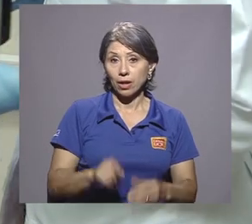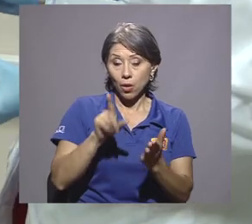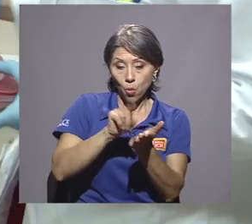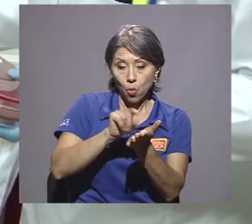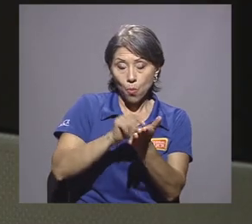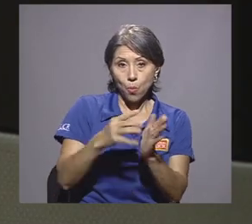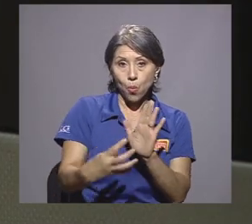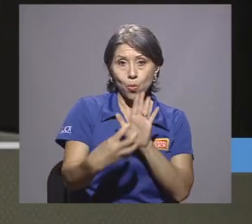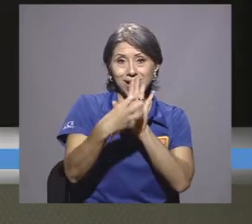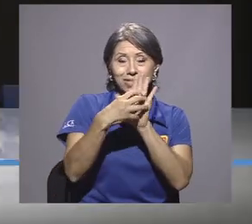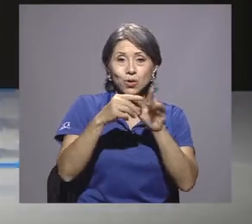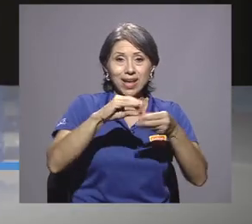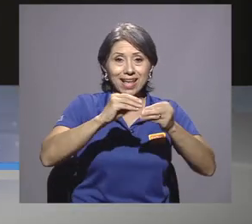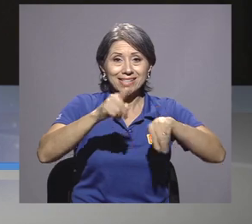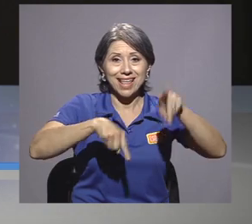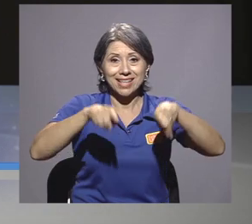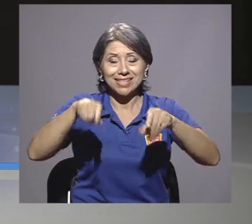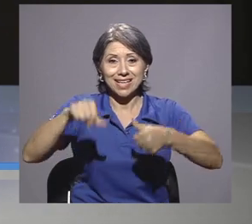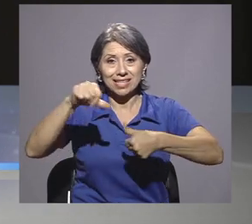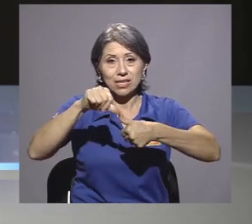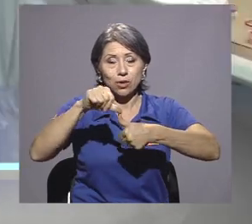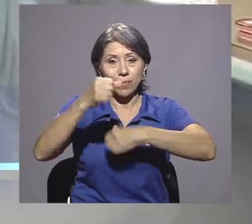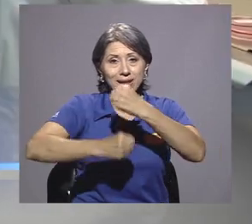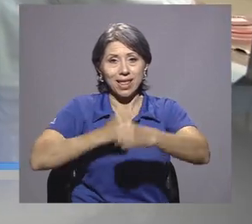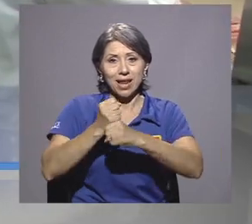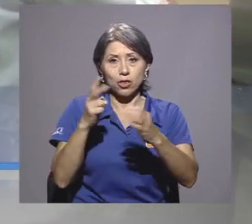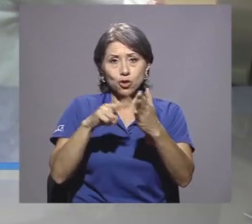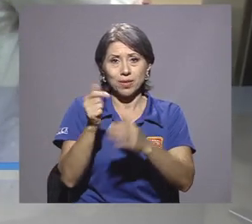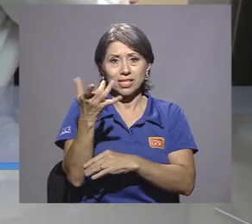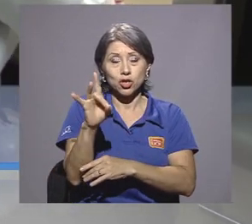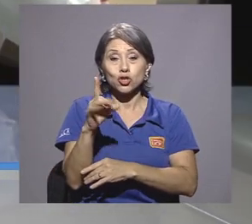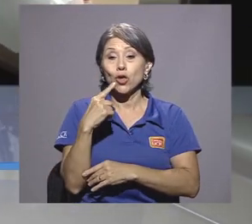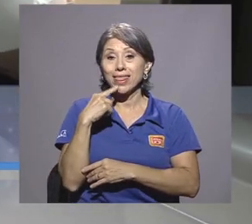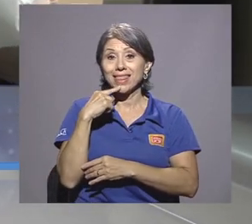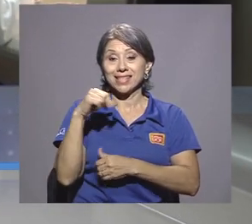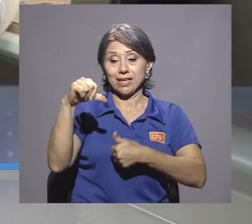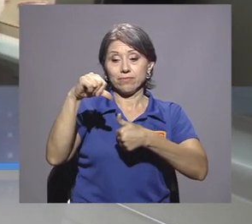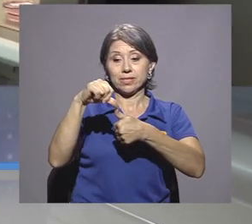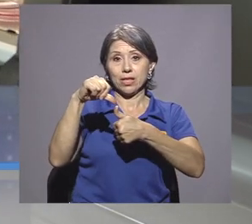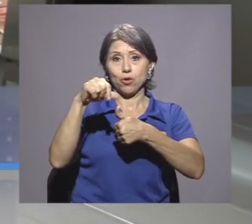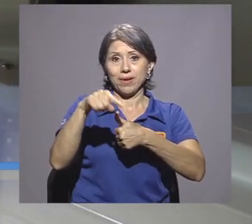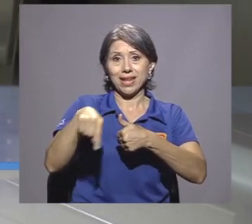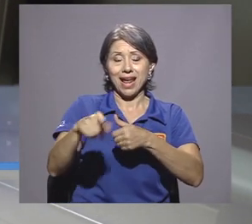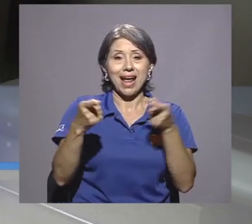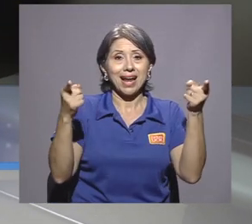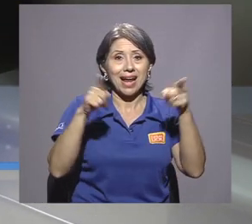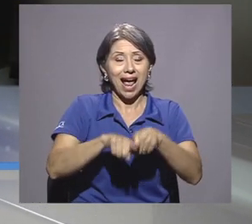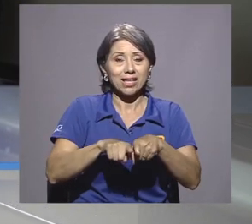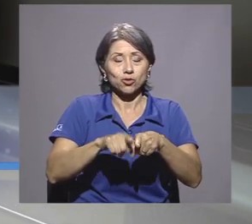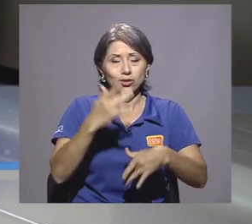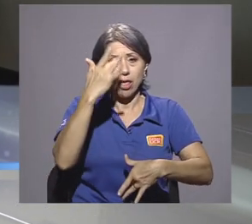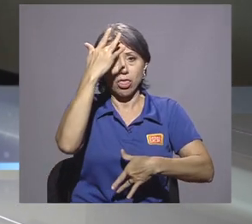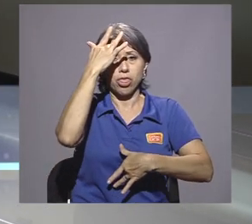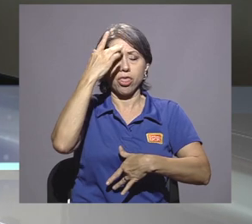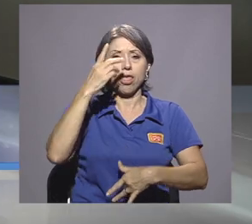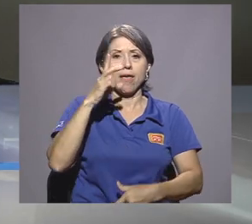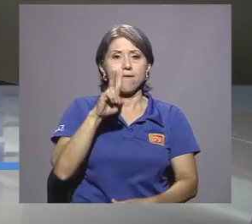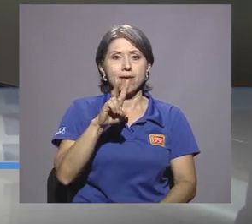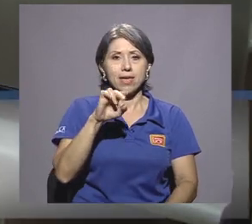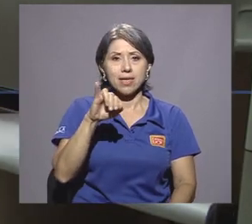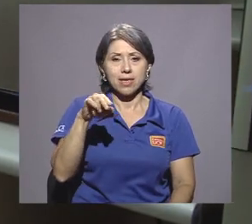Según la publicación de Estadísticas de Centroamérica del 2018, en la región centroamericana los casos del virus de